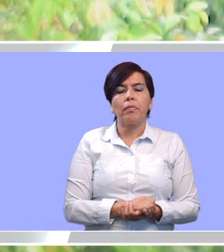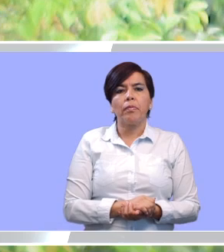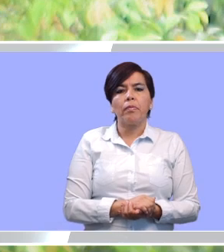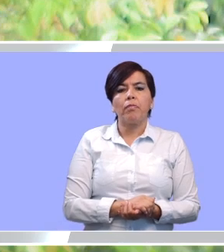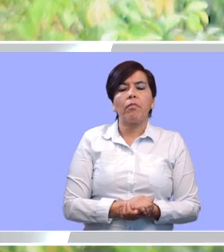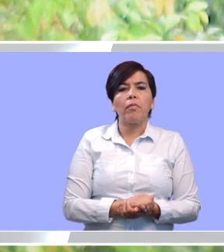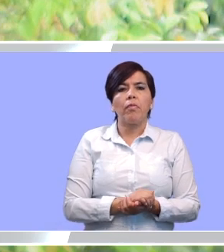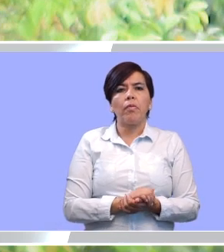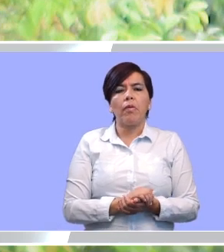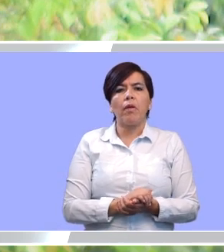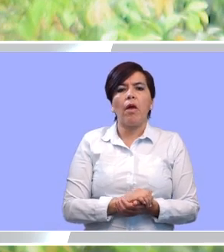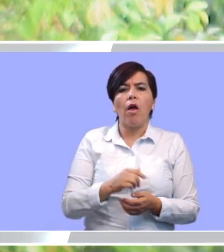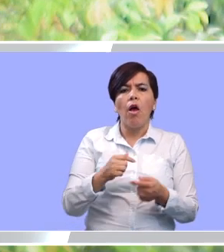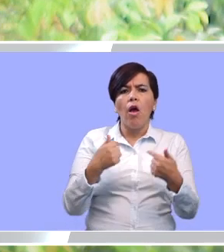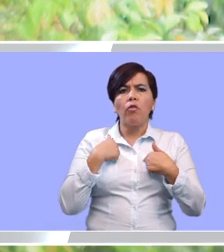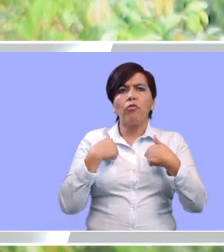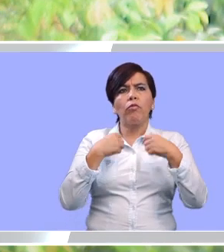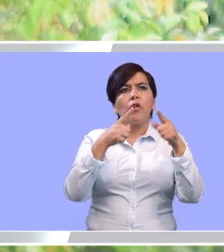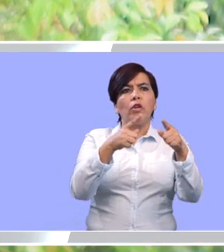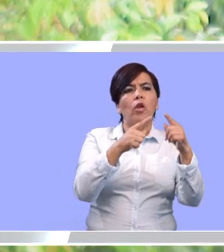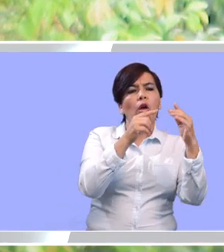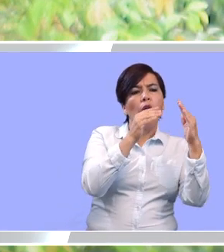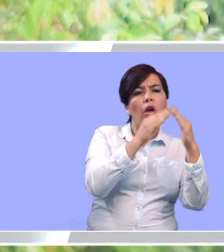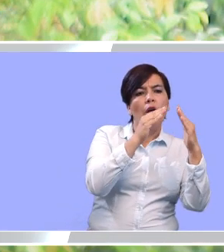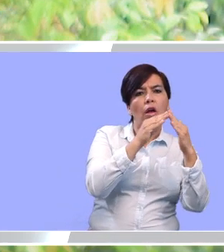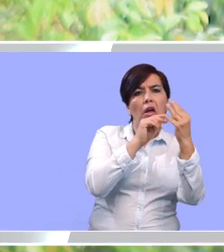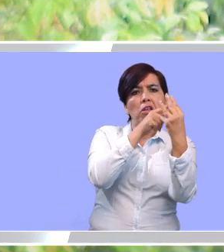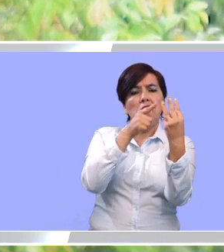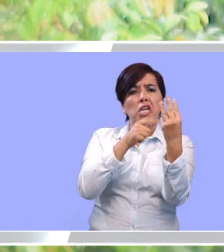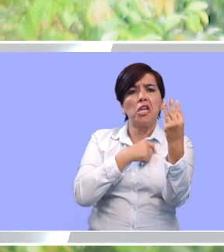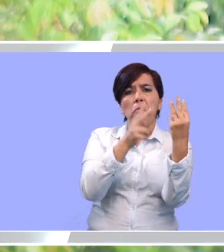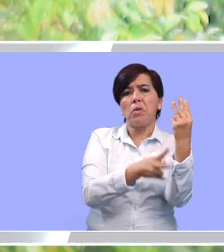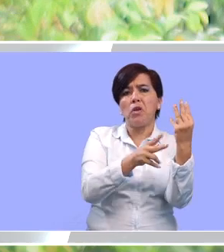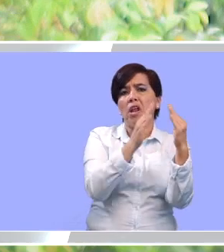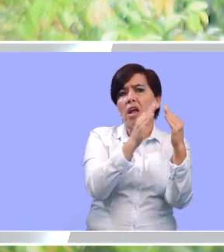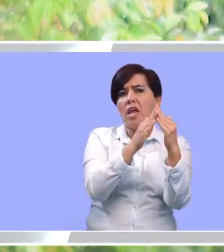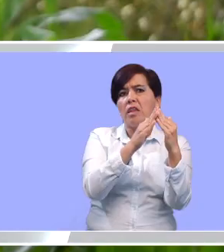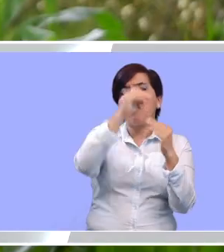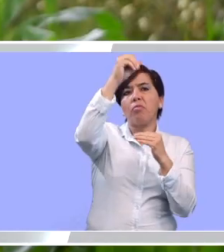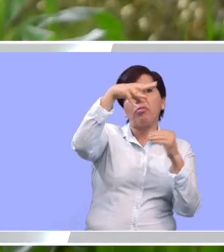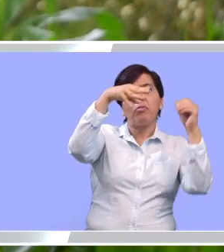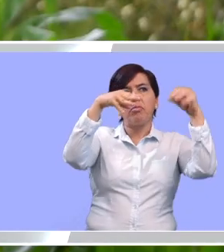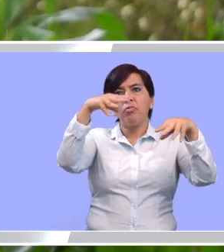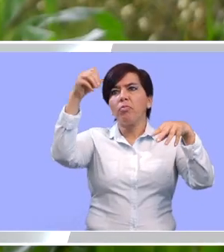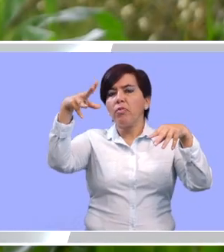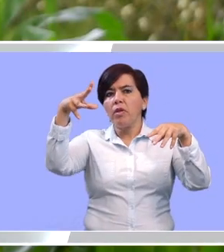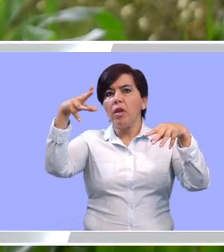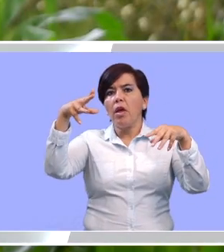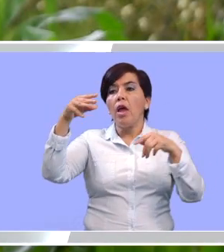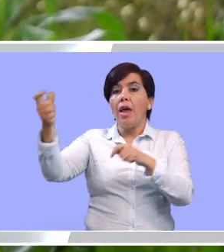Los nuevos usuarios que hicimos electrificar con este proyecto fueron tres usuarios. Estamos